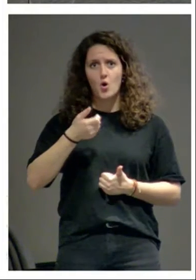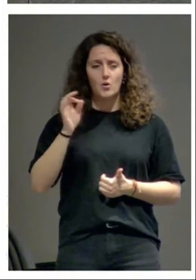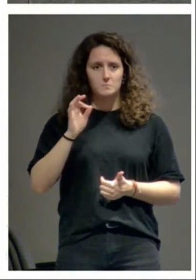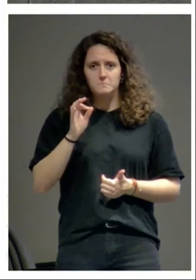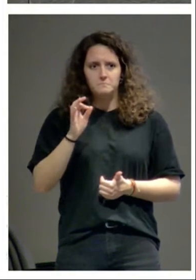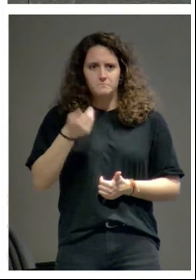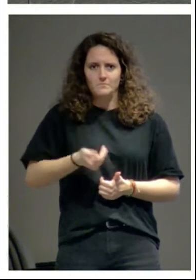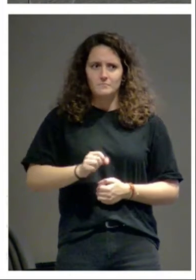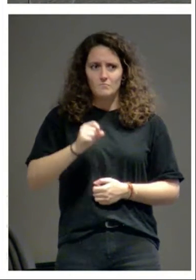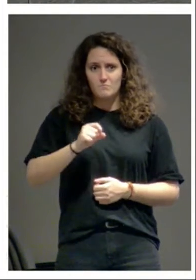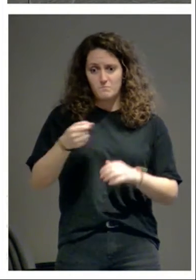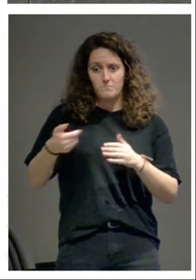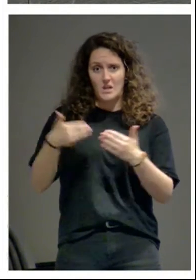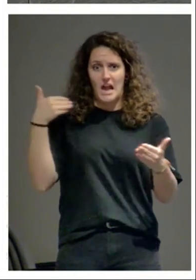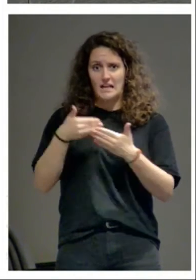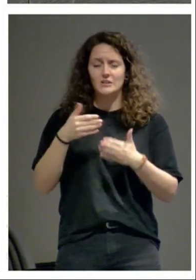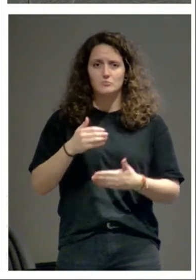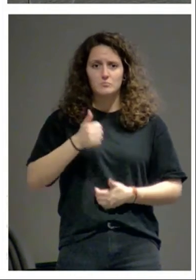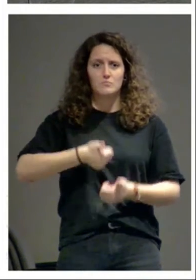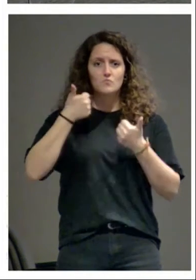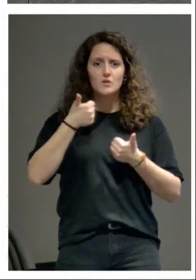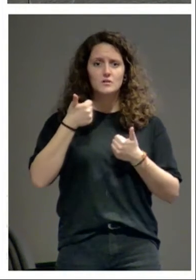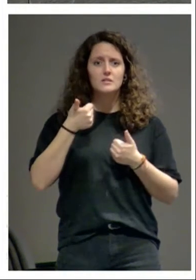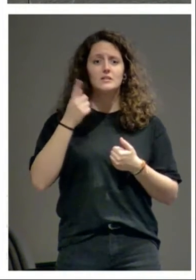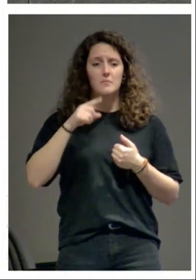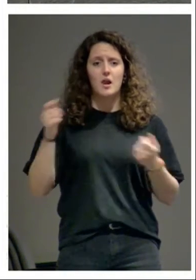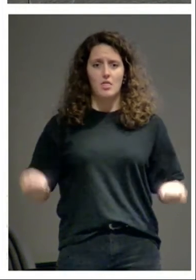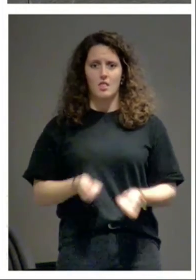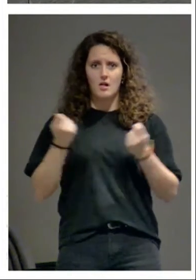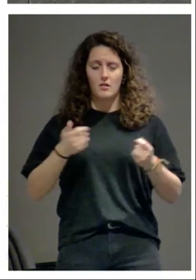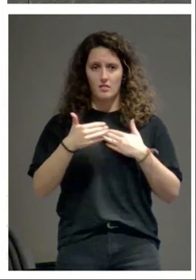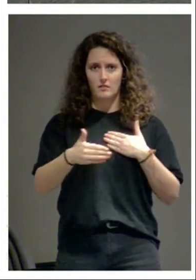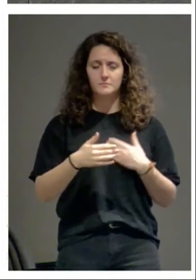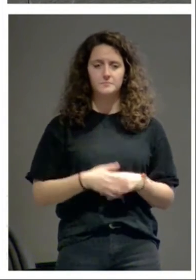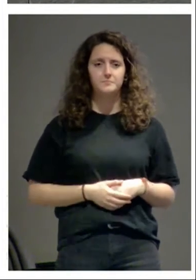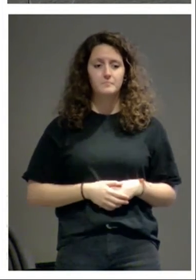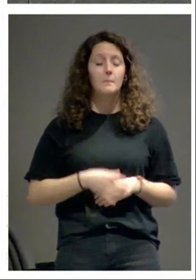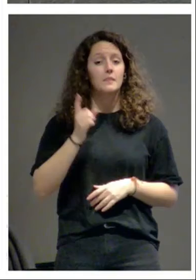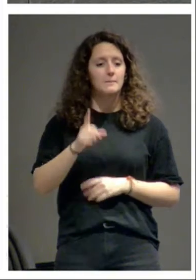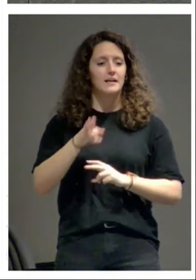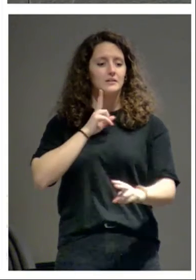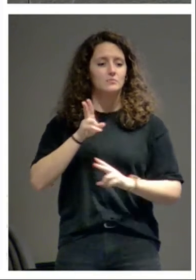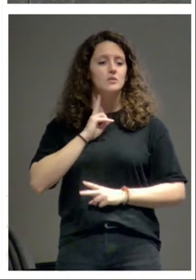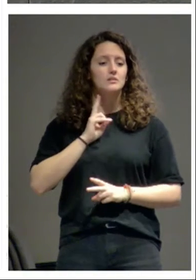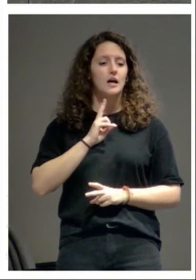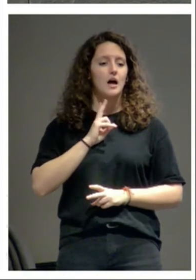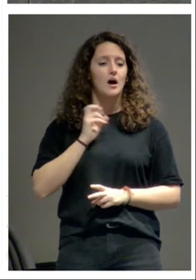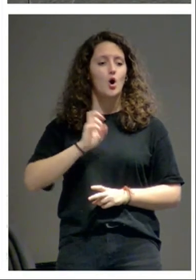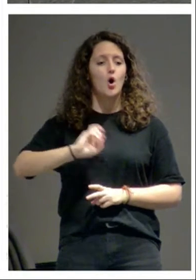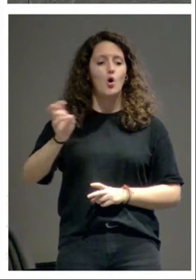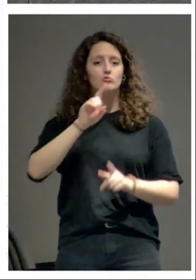aparecido hasta ahora y luego cuando se publique y luego nos da respuesta también a otra pregunta